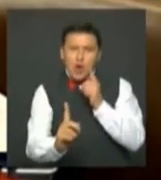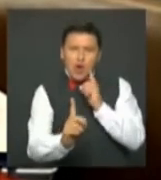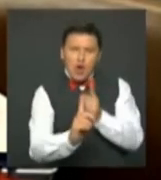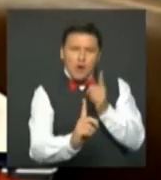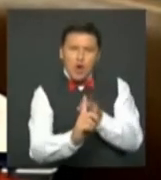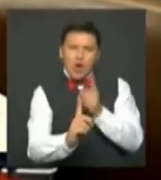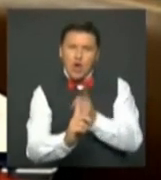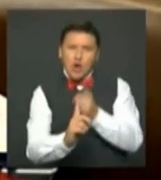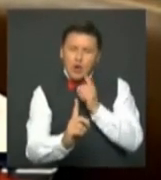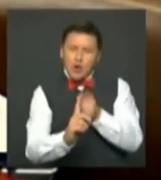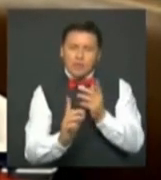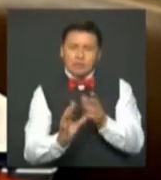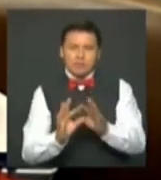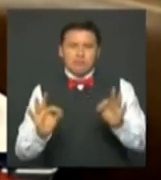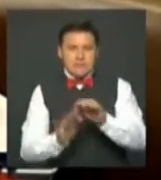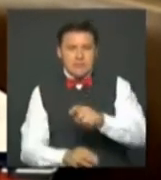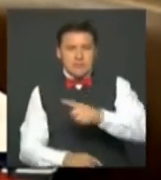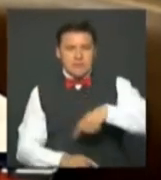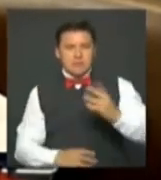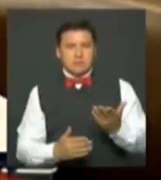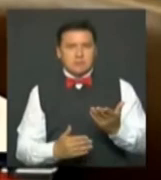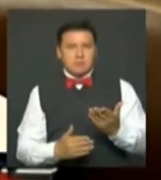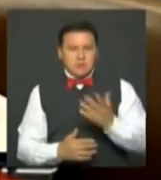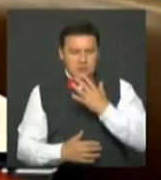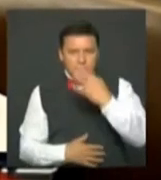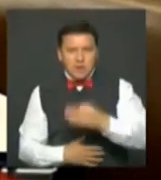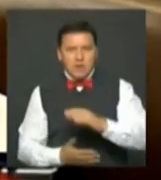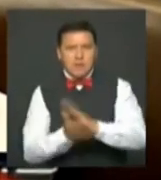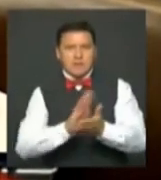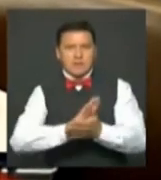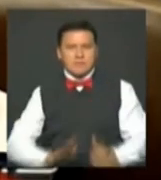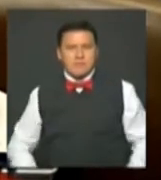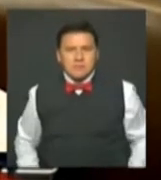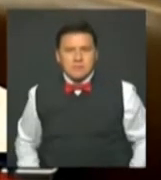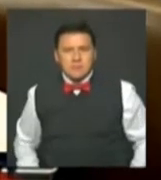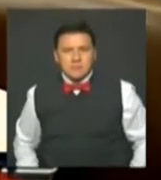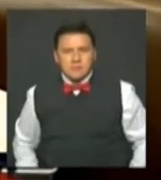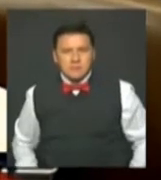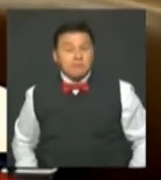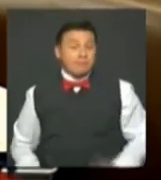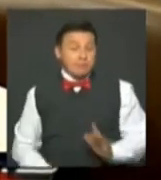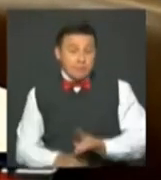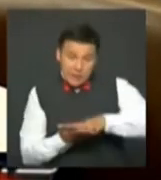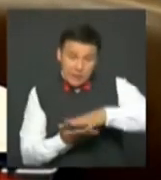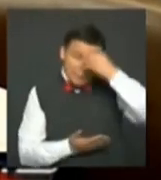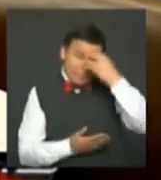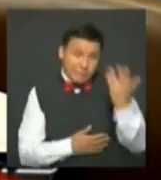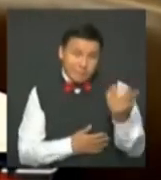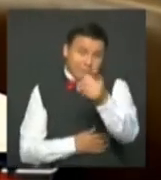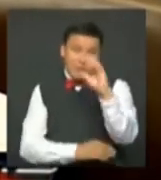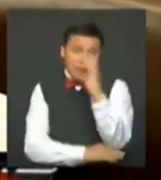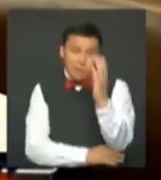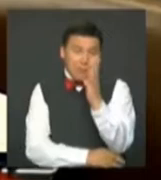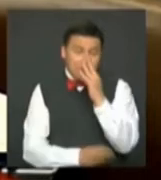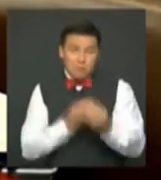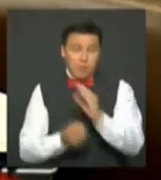son absolutamente necesarios para la consecución de una verdadera paz. Hay que aprender algo que los colombianos no hemos